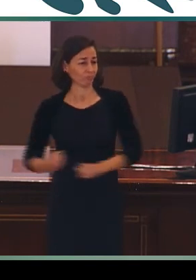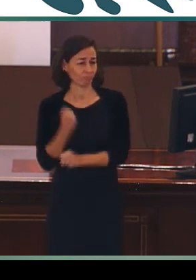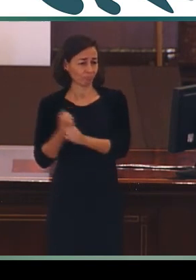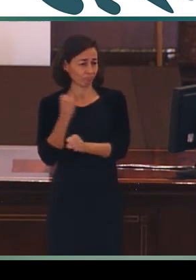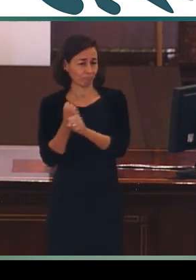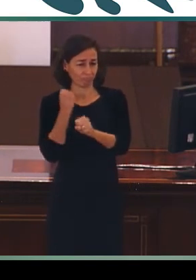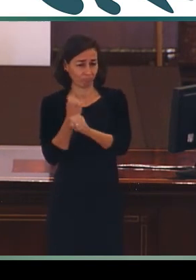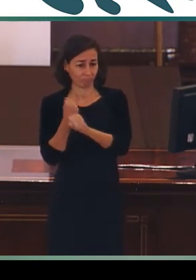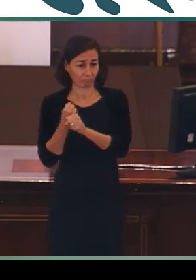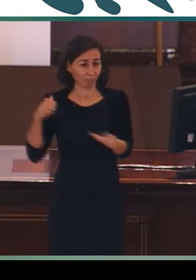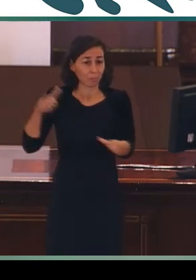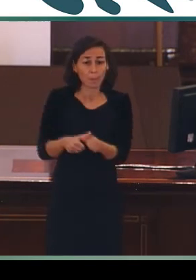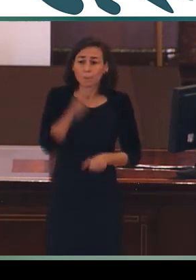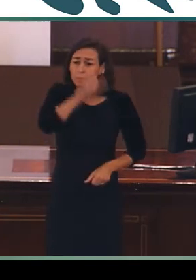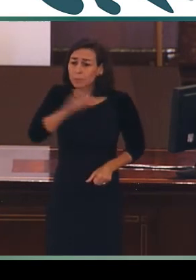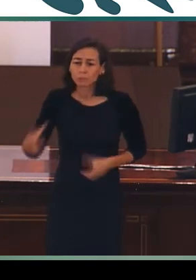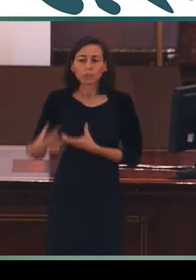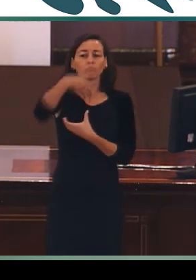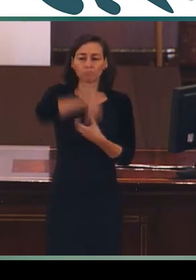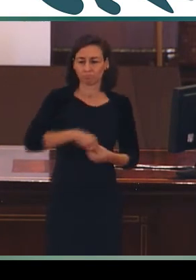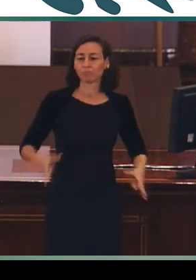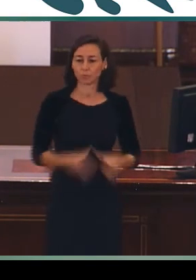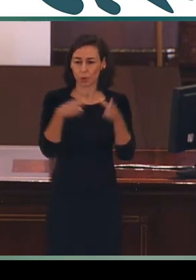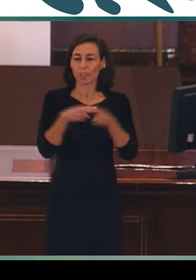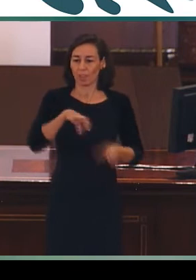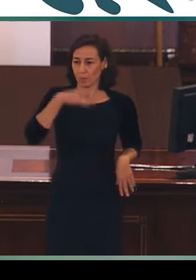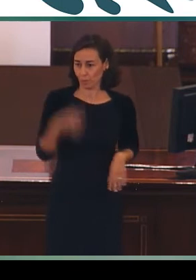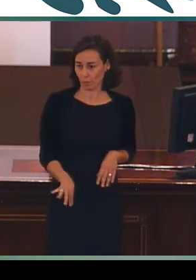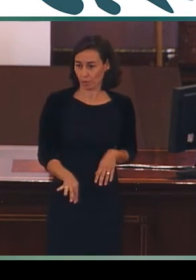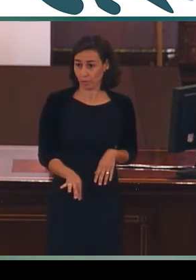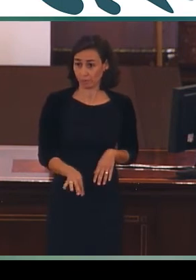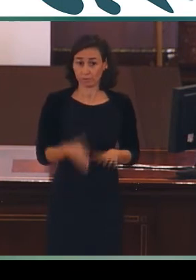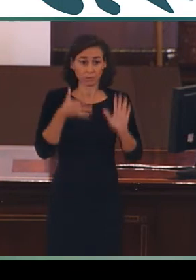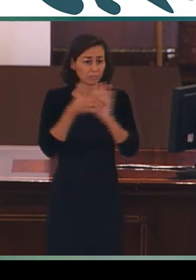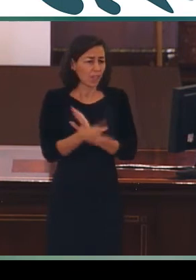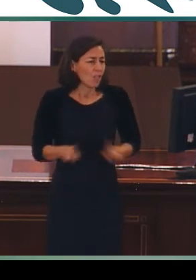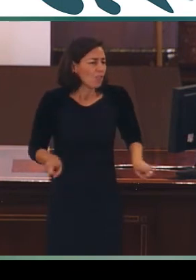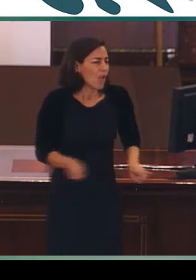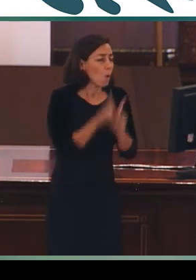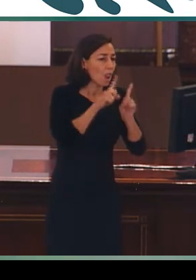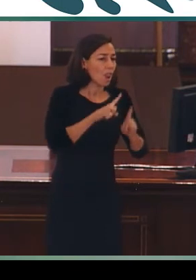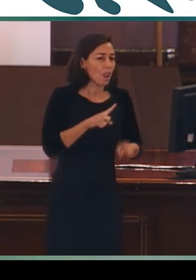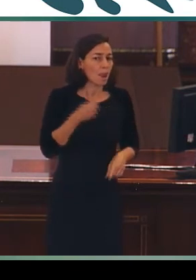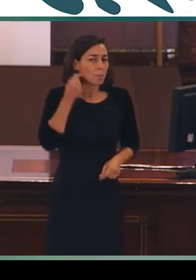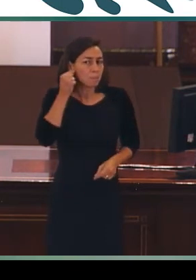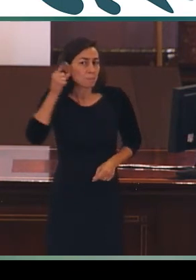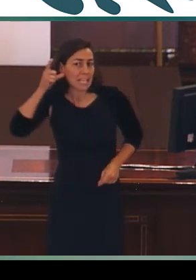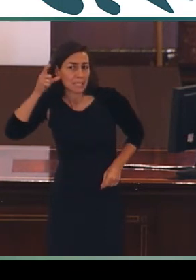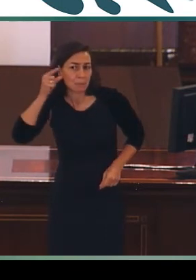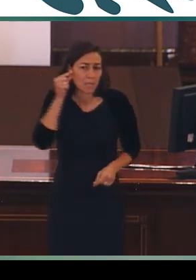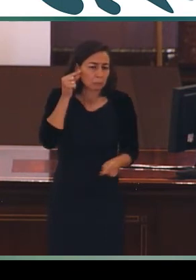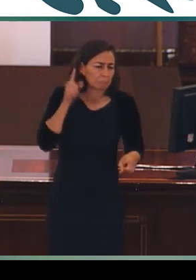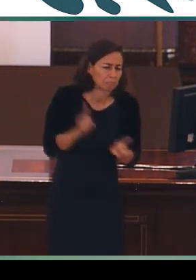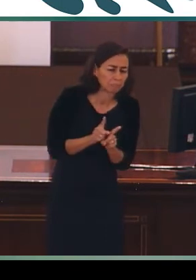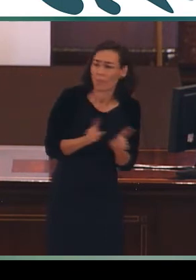inclusión de todas las personas en la sociedad independientemente de la mayor o menor capacidad auditiva de si nos